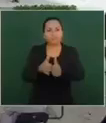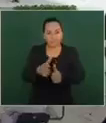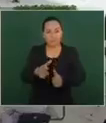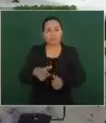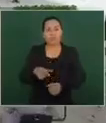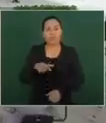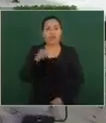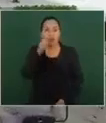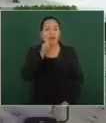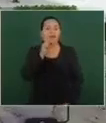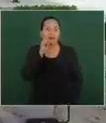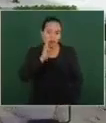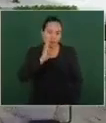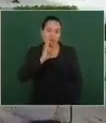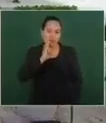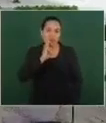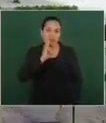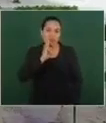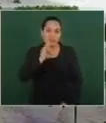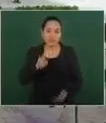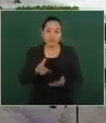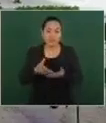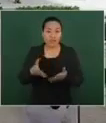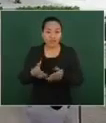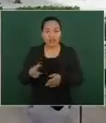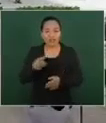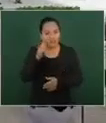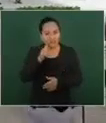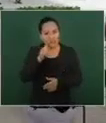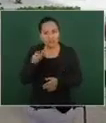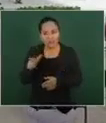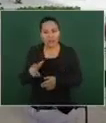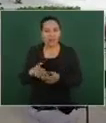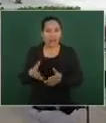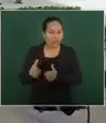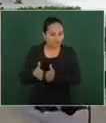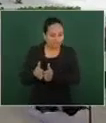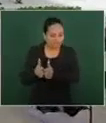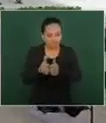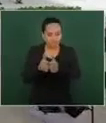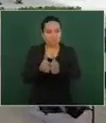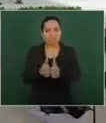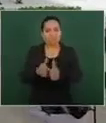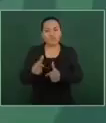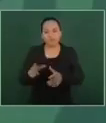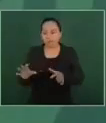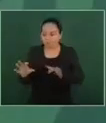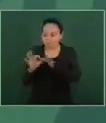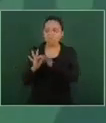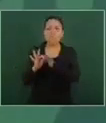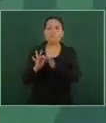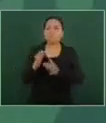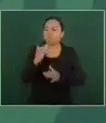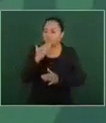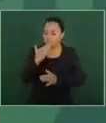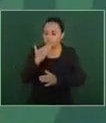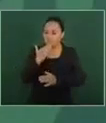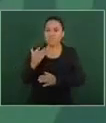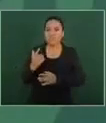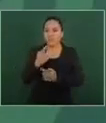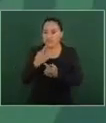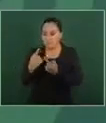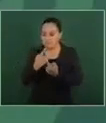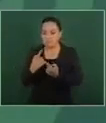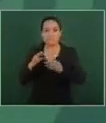con el que llevamos, como es de dominio público, una muy buena relación. Estamos trabajando desde